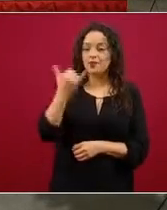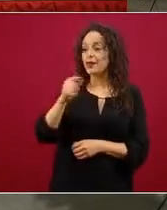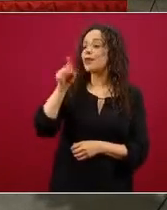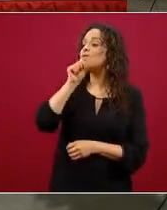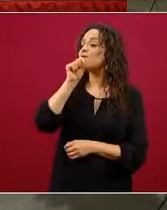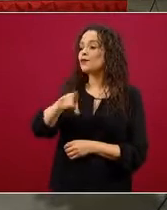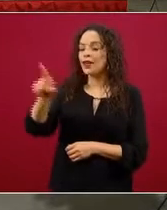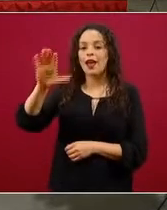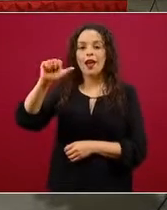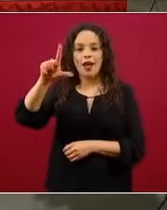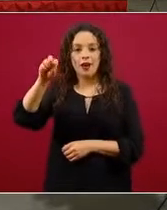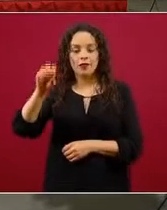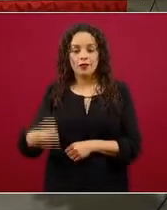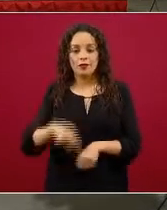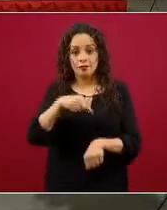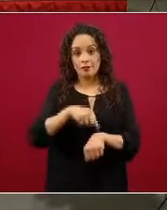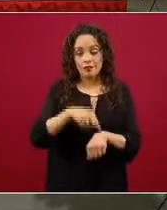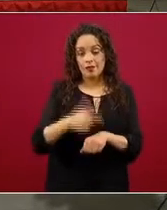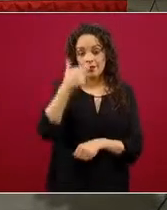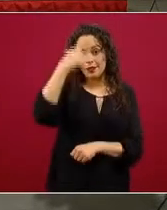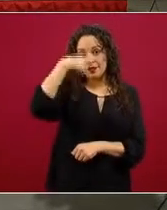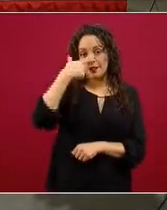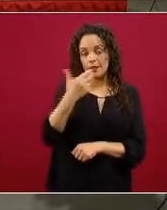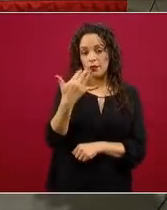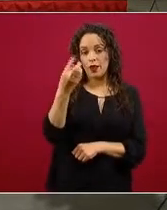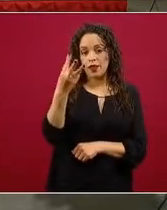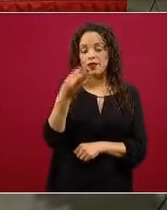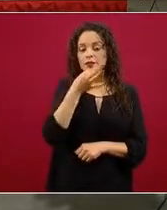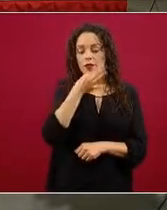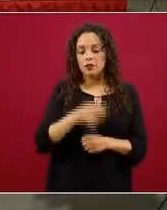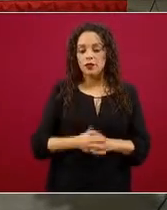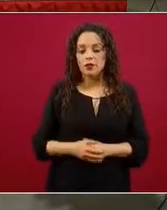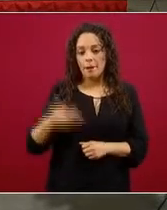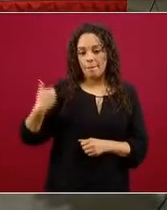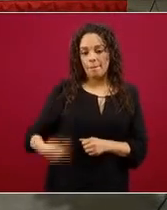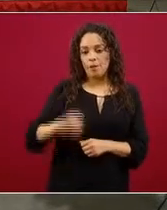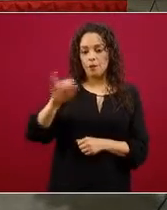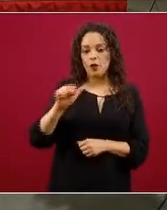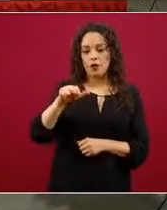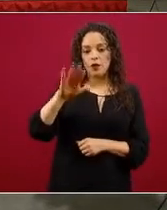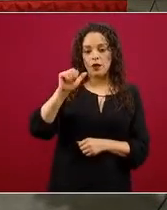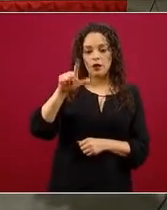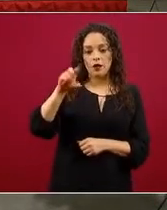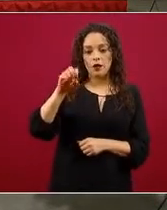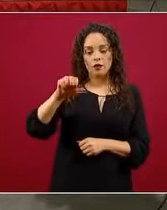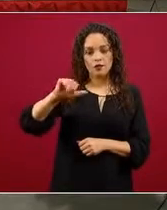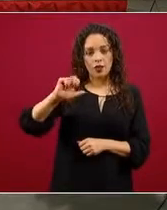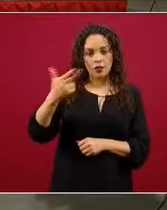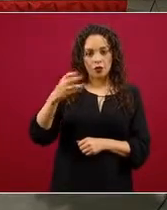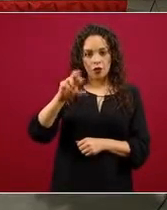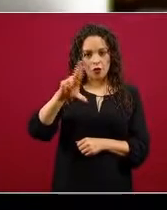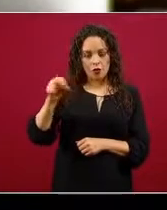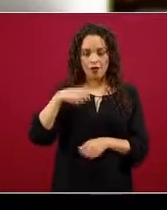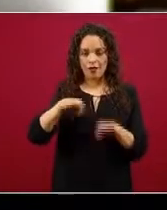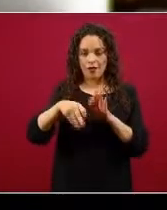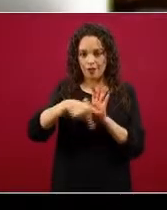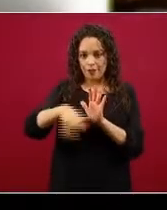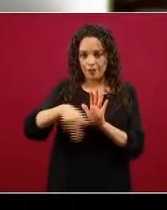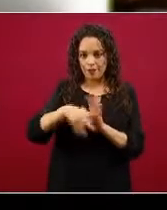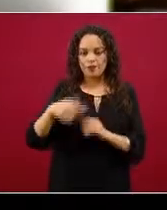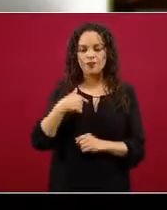Son 19.53. Sí, buenas noches, doctor Gatelli. Juan Carlos Machorro, reportero. Rapidísimo, su opinión sobre